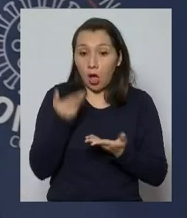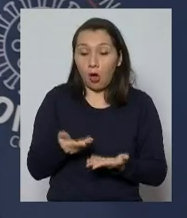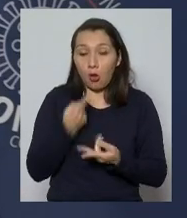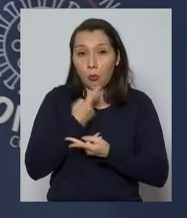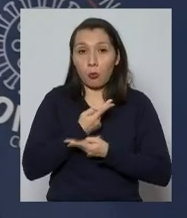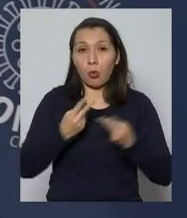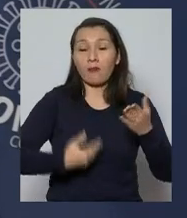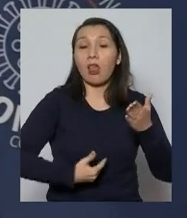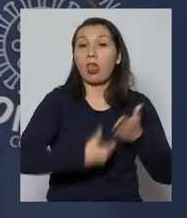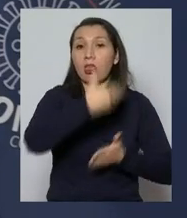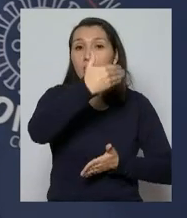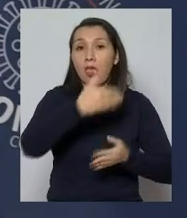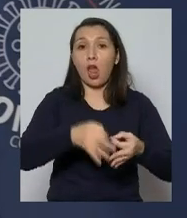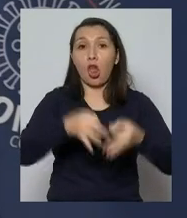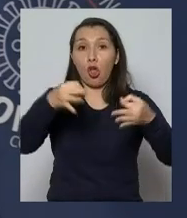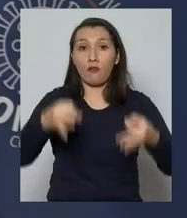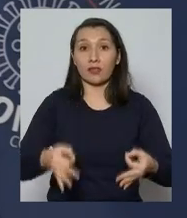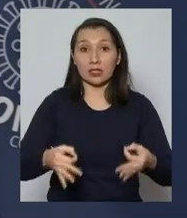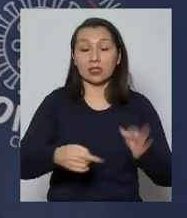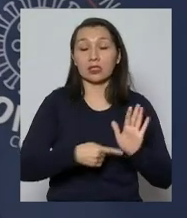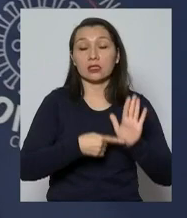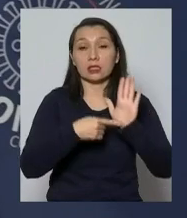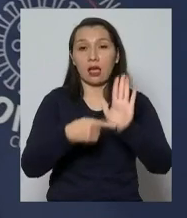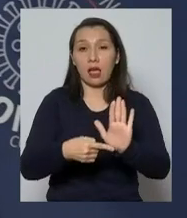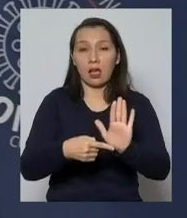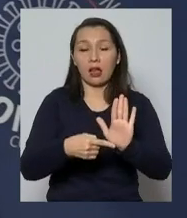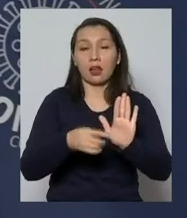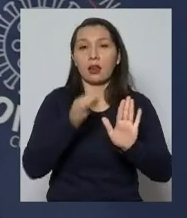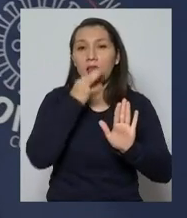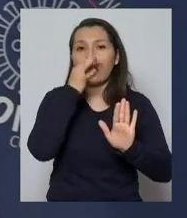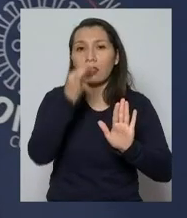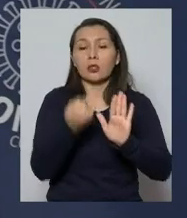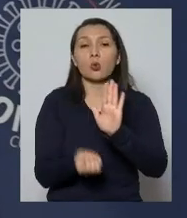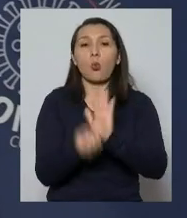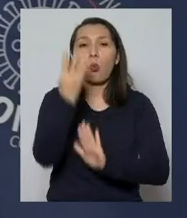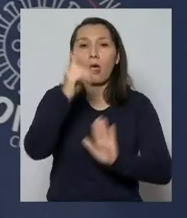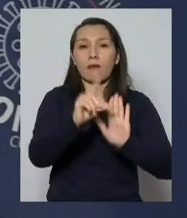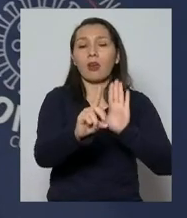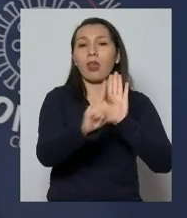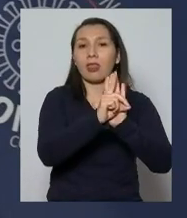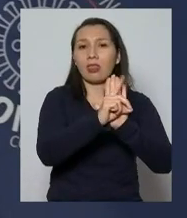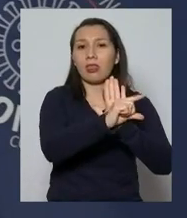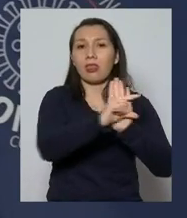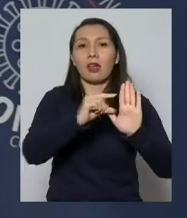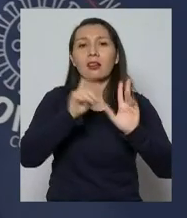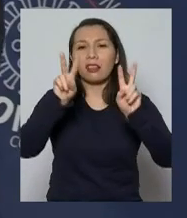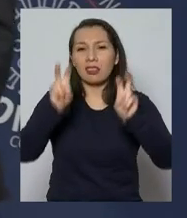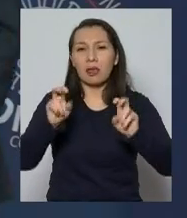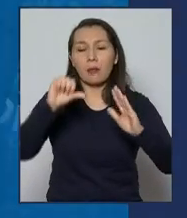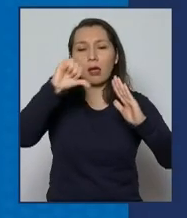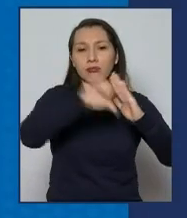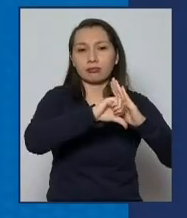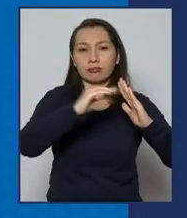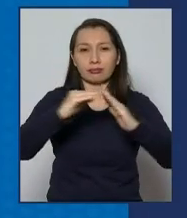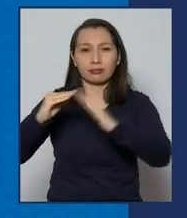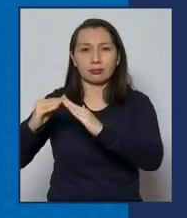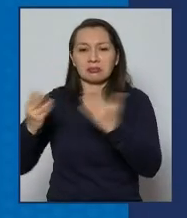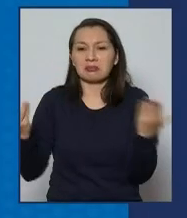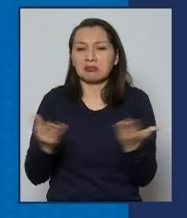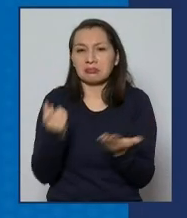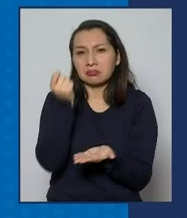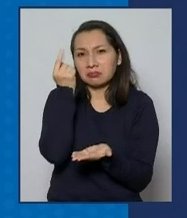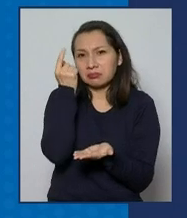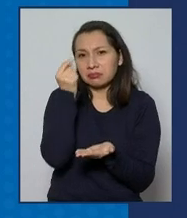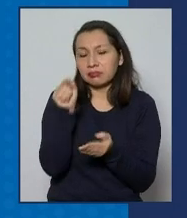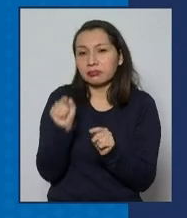día se publicó en el diario oficial, ¿no es cierto?, un nuevo decreto respecto a las cuarentenas y entendemos